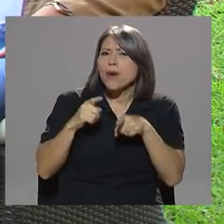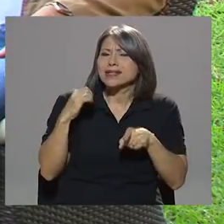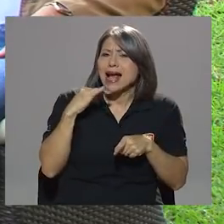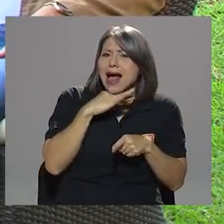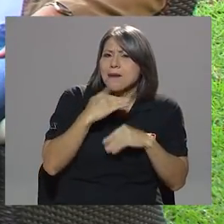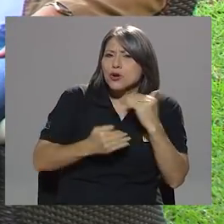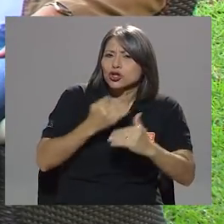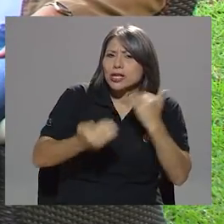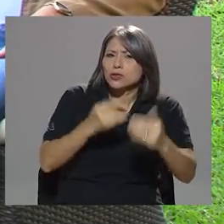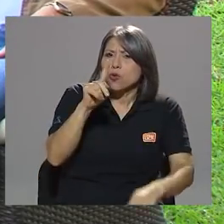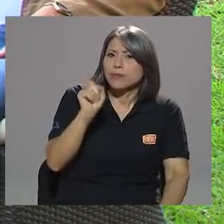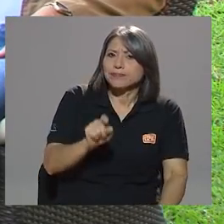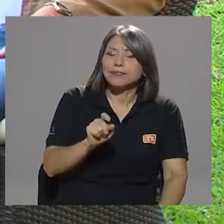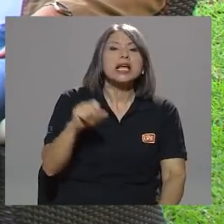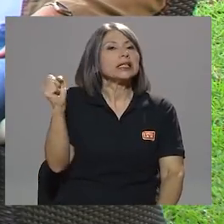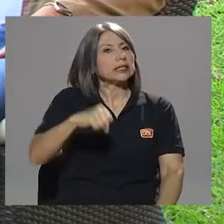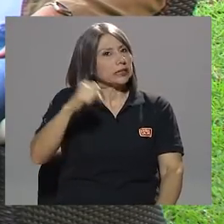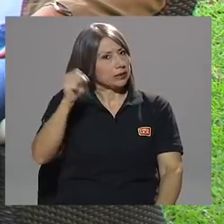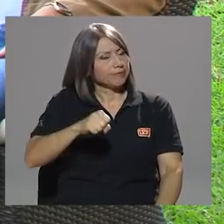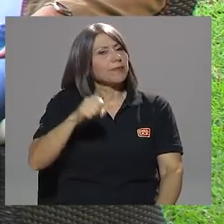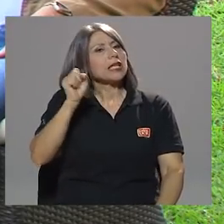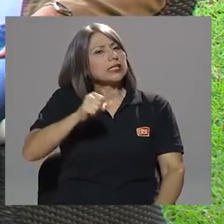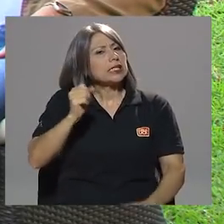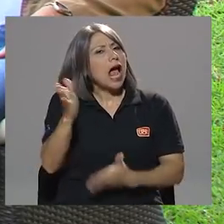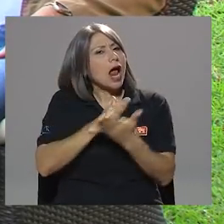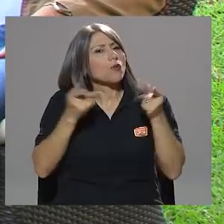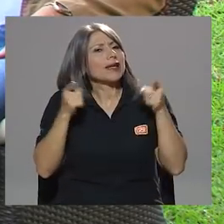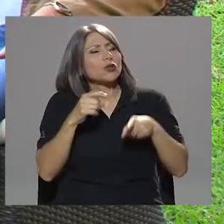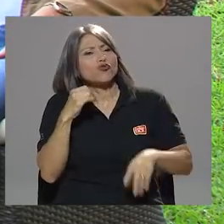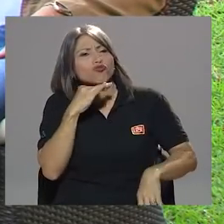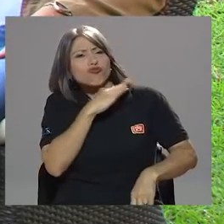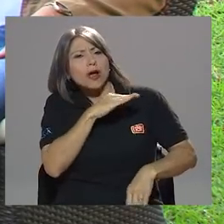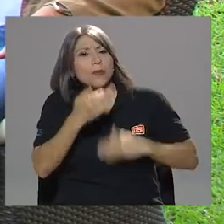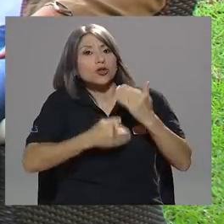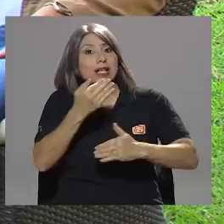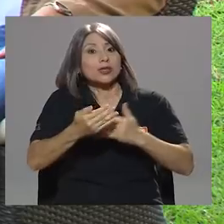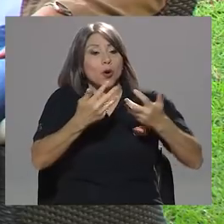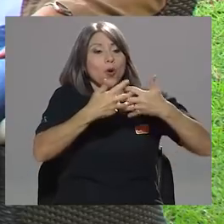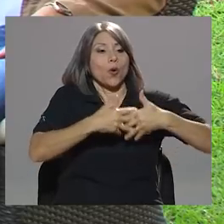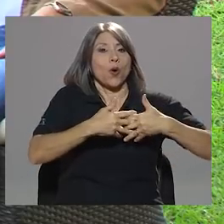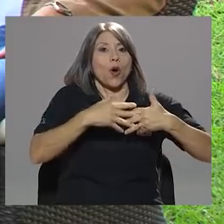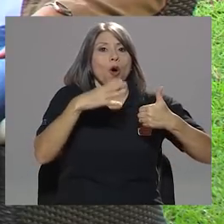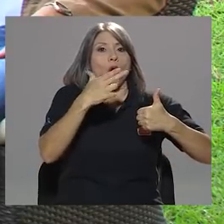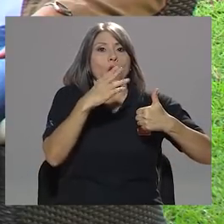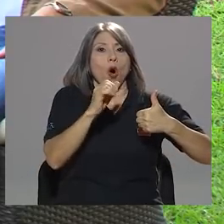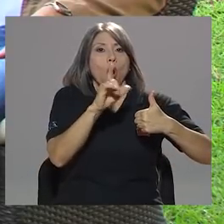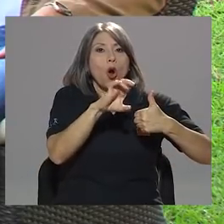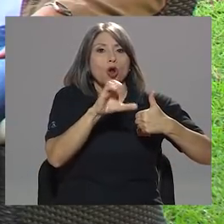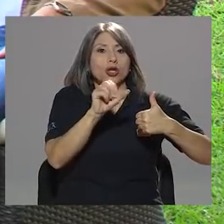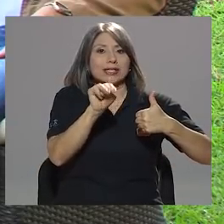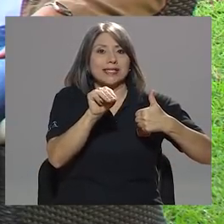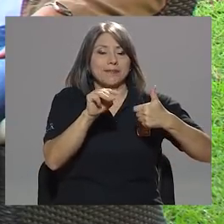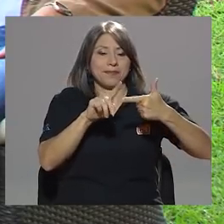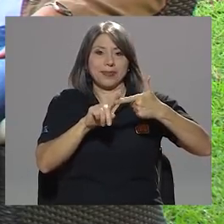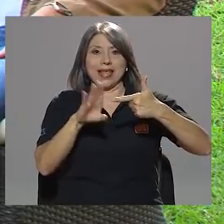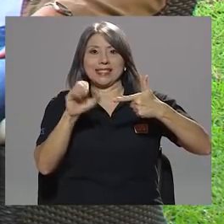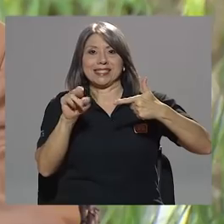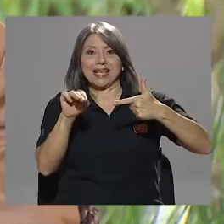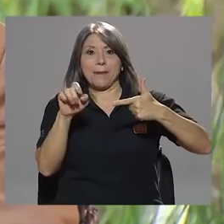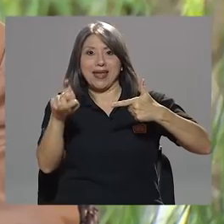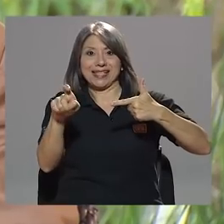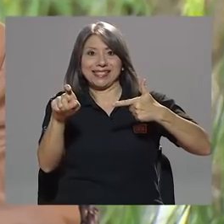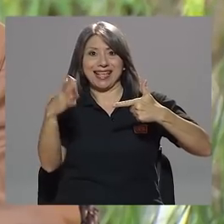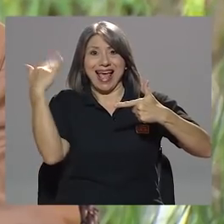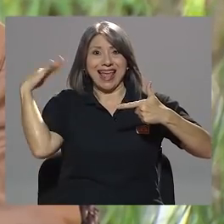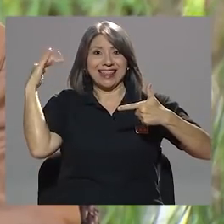Efectivamente sí, sí hubieron anomalías en el proceso. Cuando la cementera Holcín y CEMIC se reunieron en el gobierno de Abel Pacheco